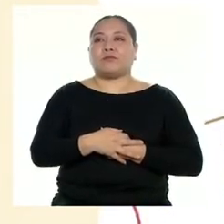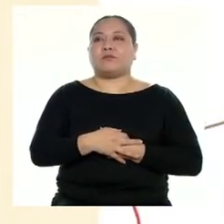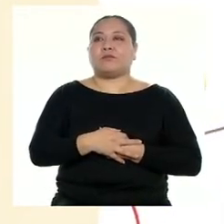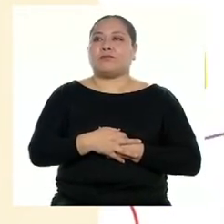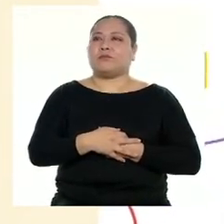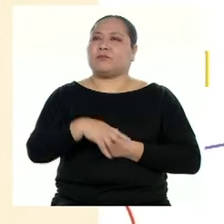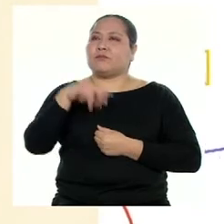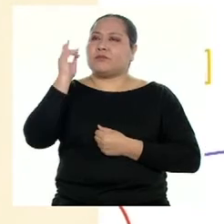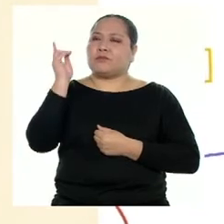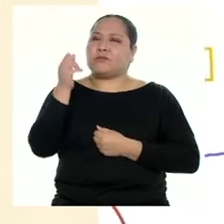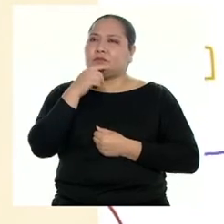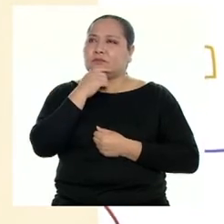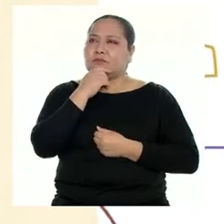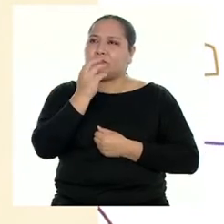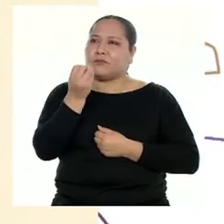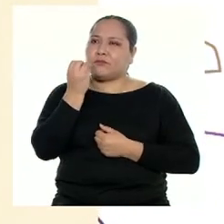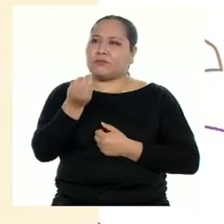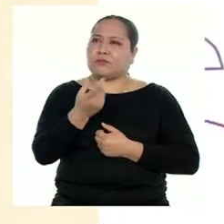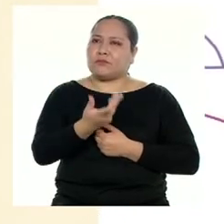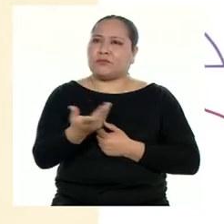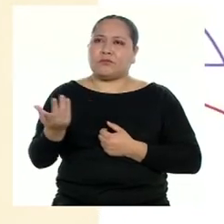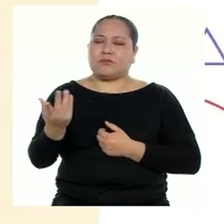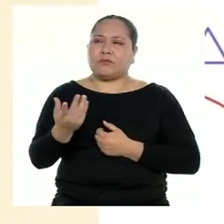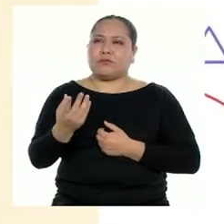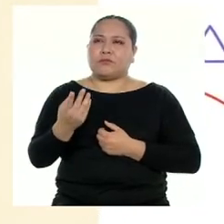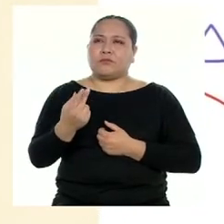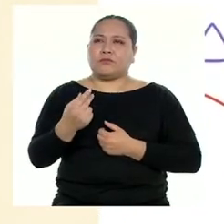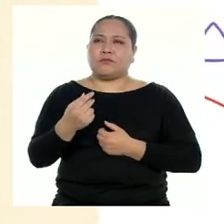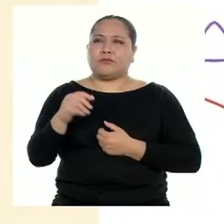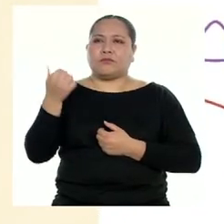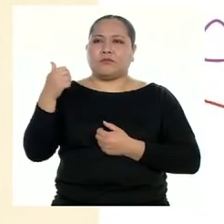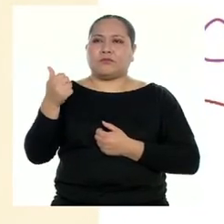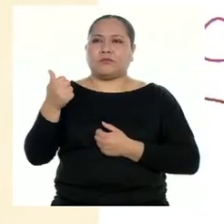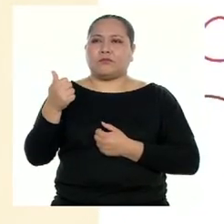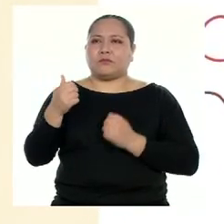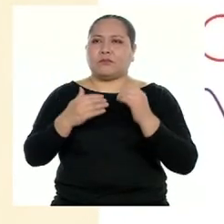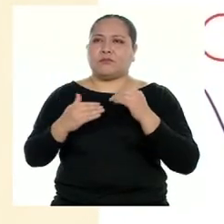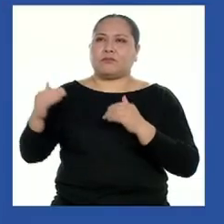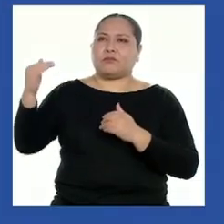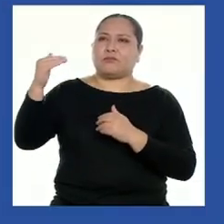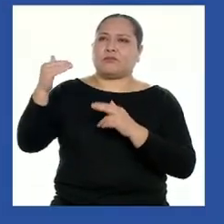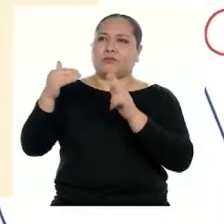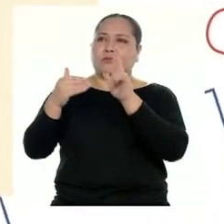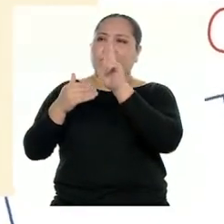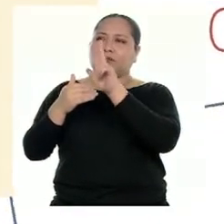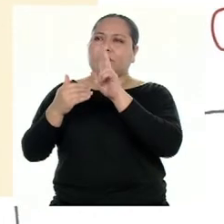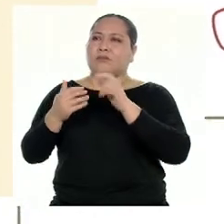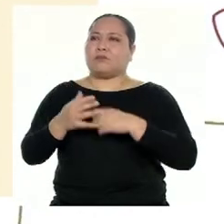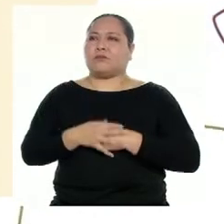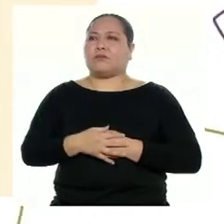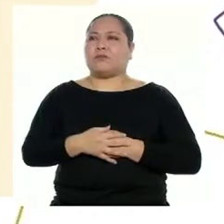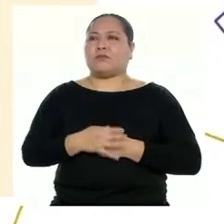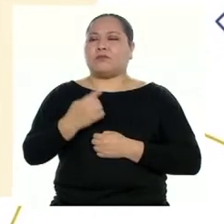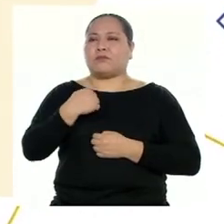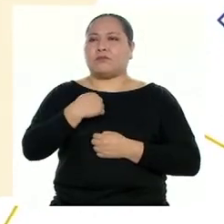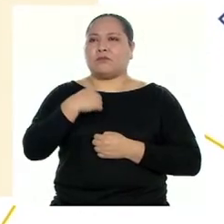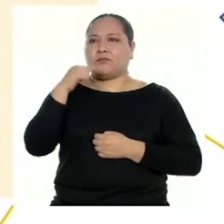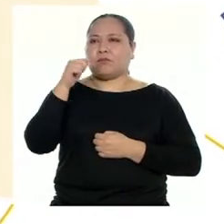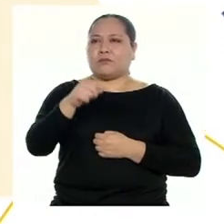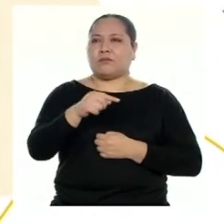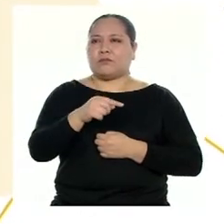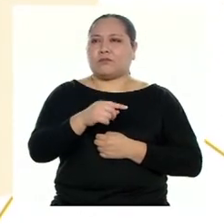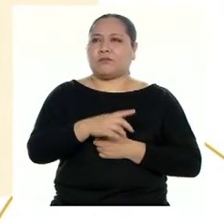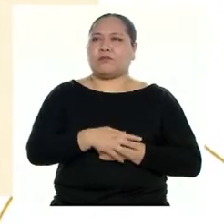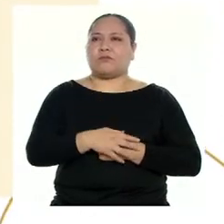Profesora, ¿y cómo logró que los exponentes de las bases 10 estén elevadas al cubo? Apliqué la propiedad